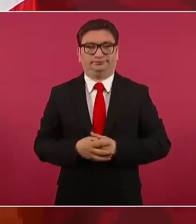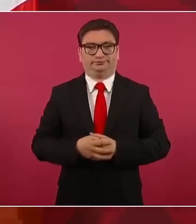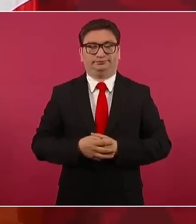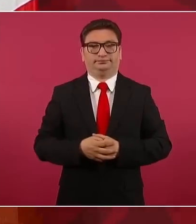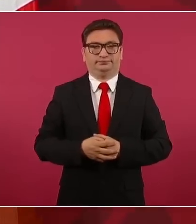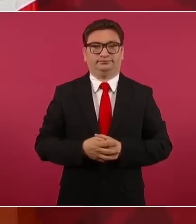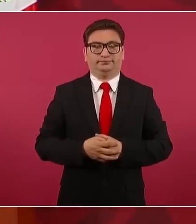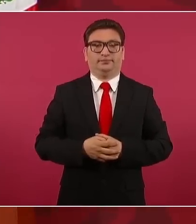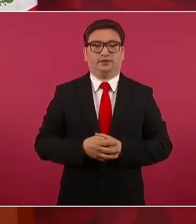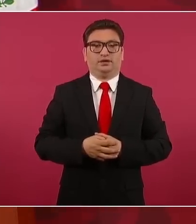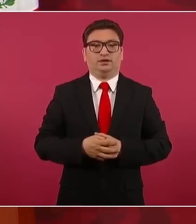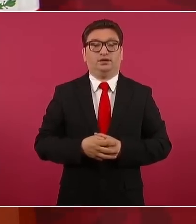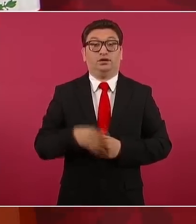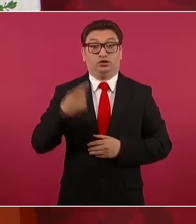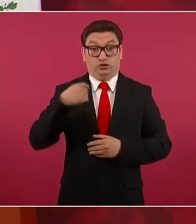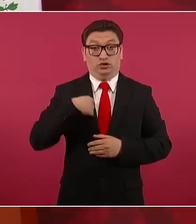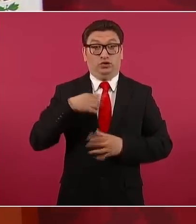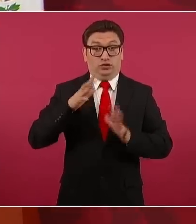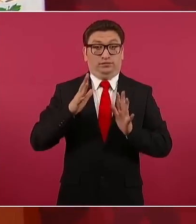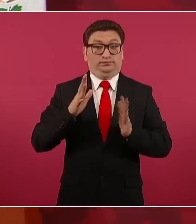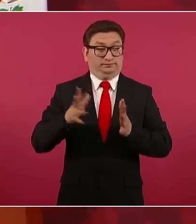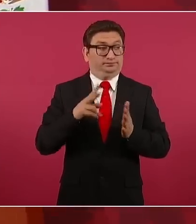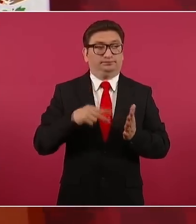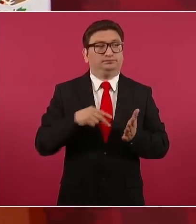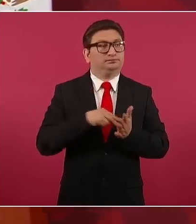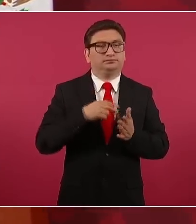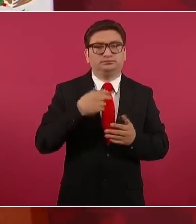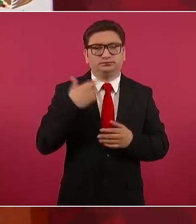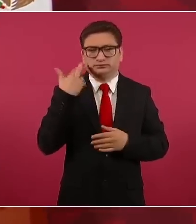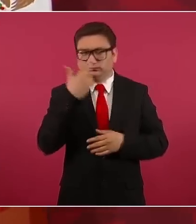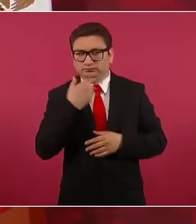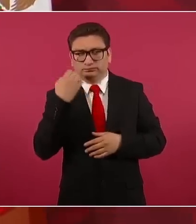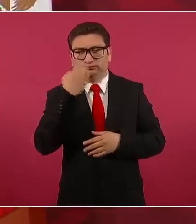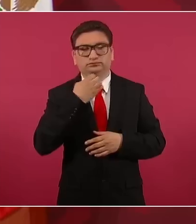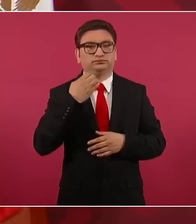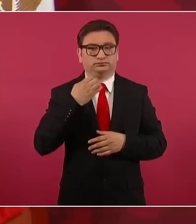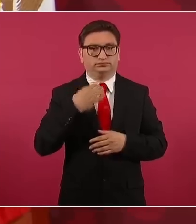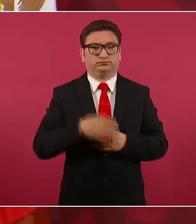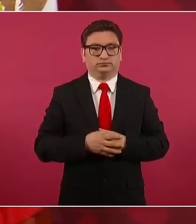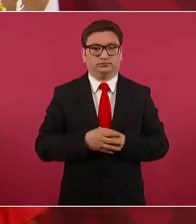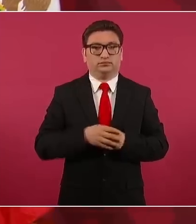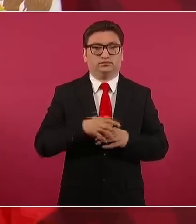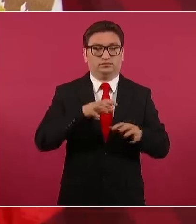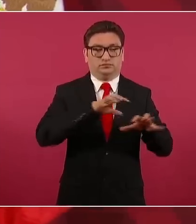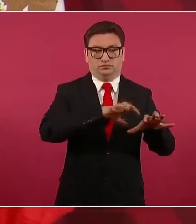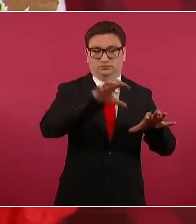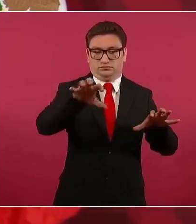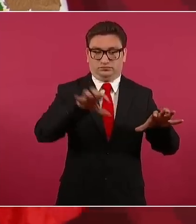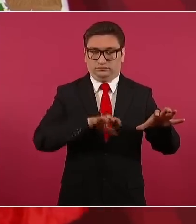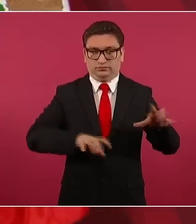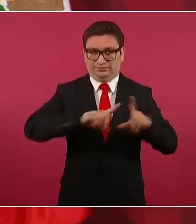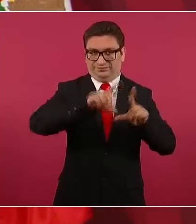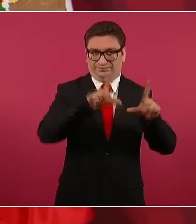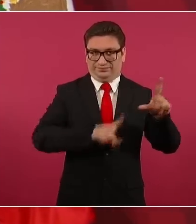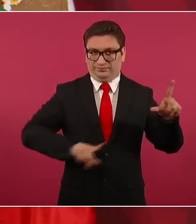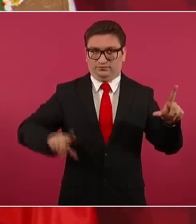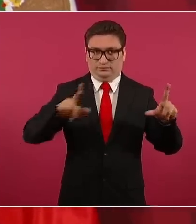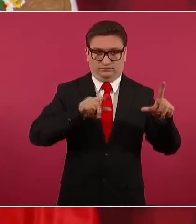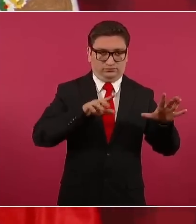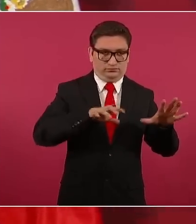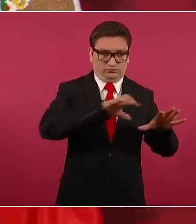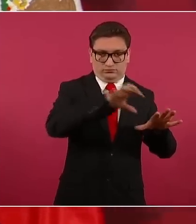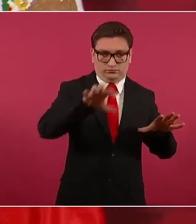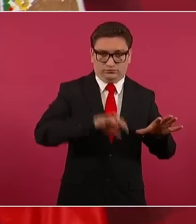Hice un recorrido por cinco regiones de México, me